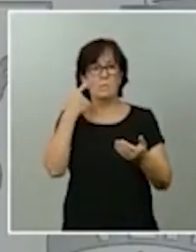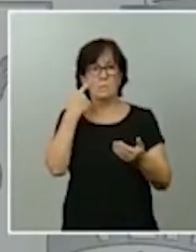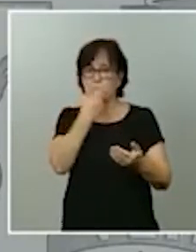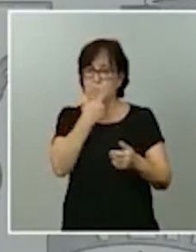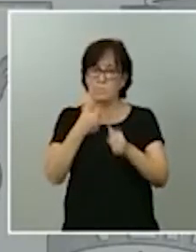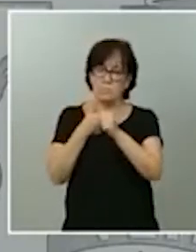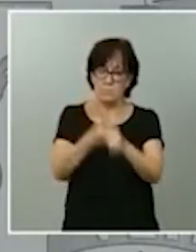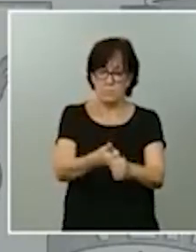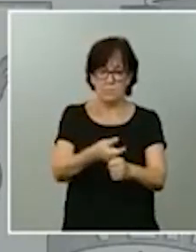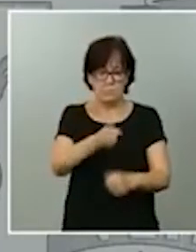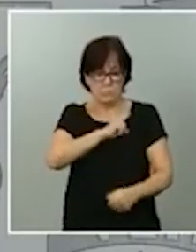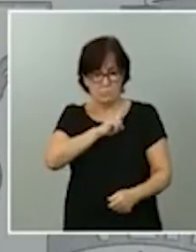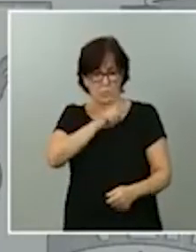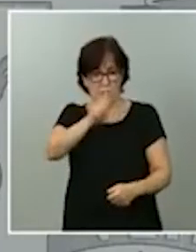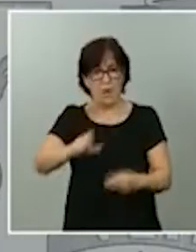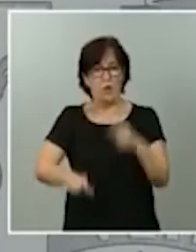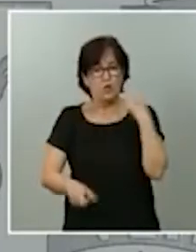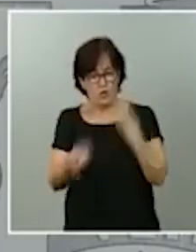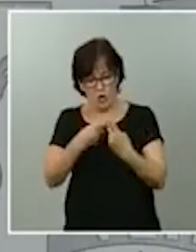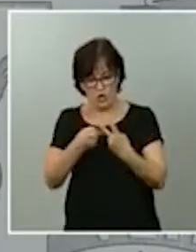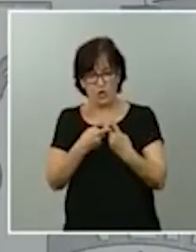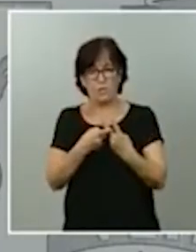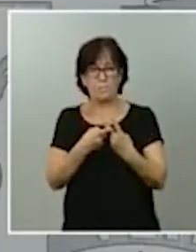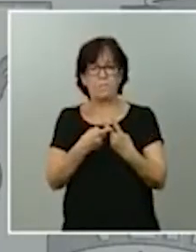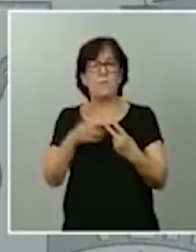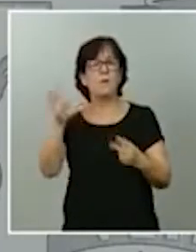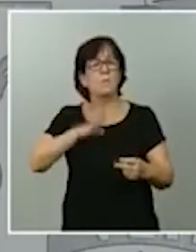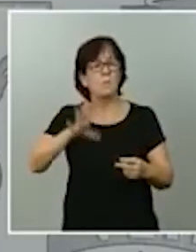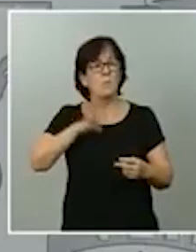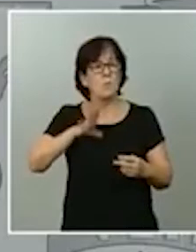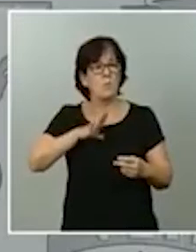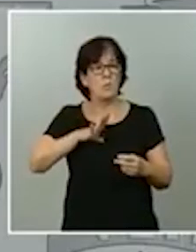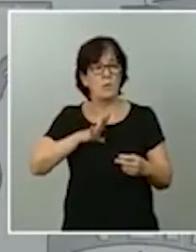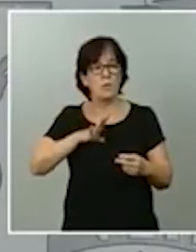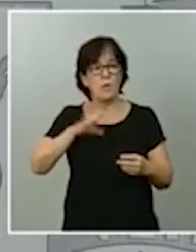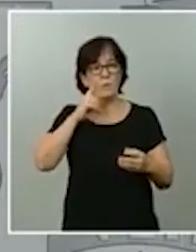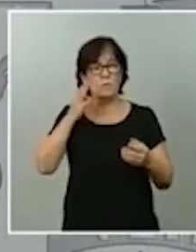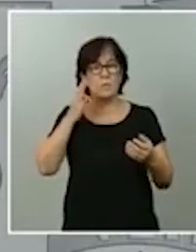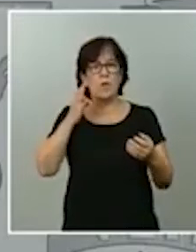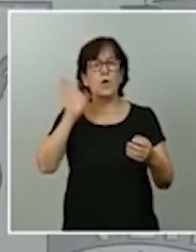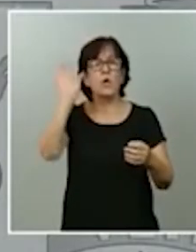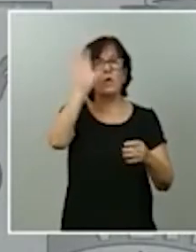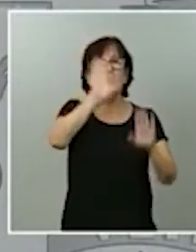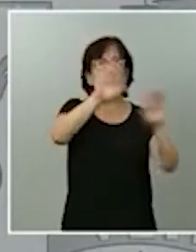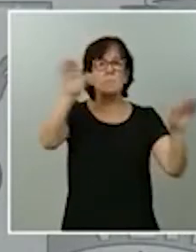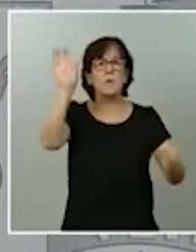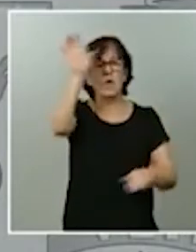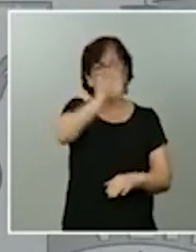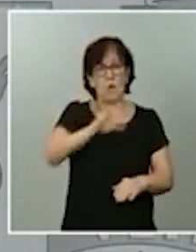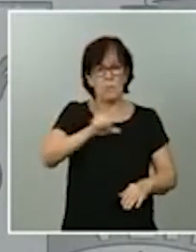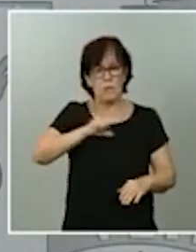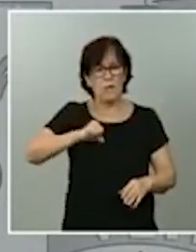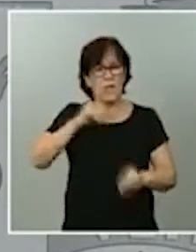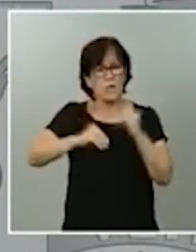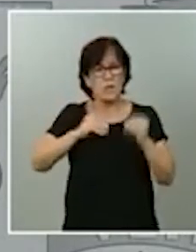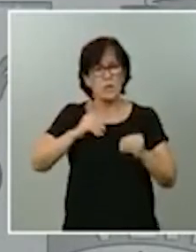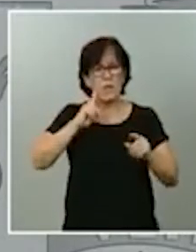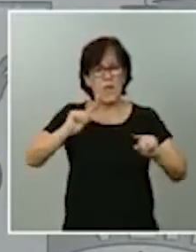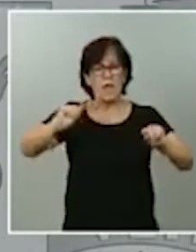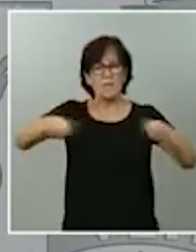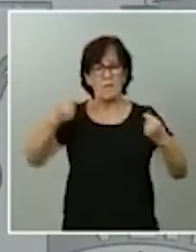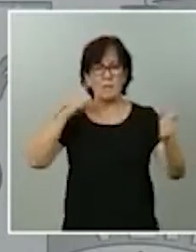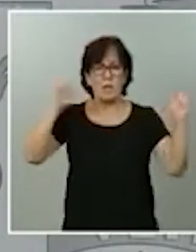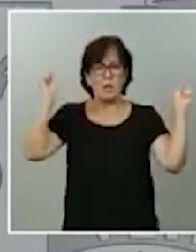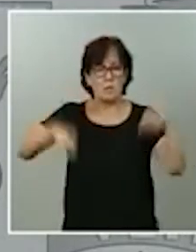armadas dos por favor exhortemos a todas las comunidades autónomas que no lo han hecho todavía a firmar los convenios para que